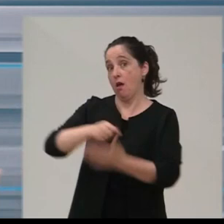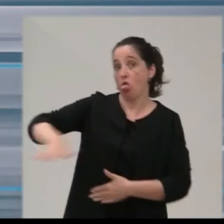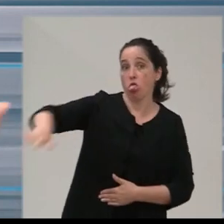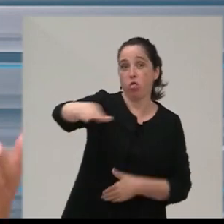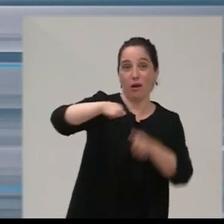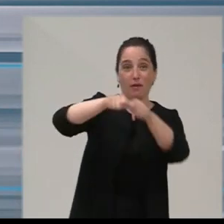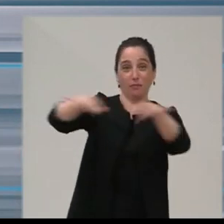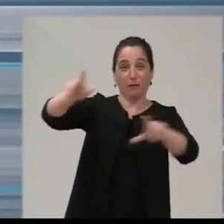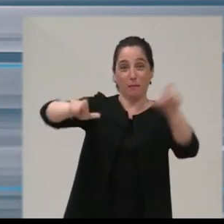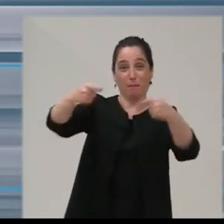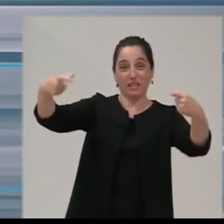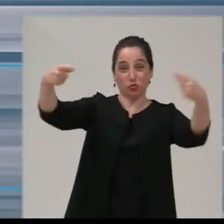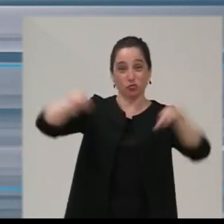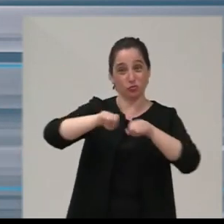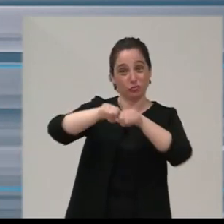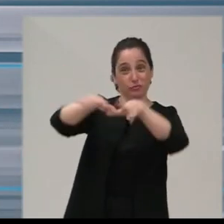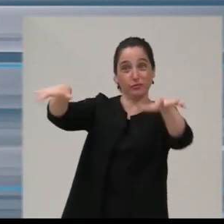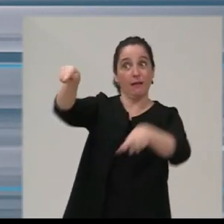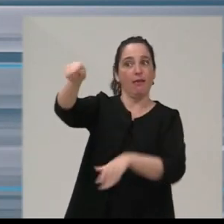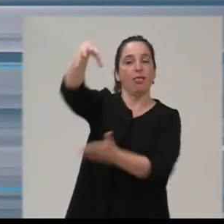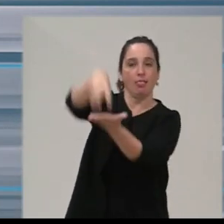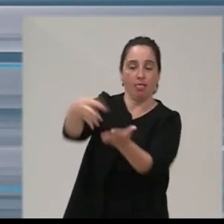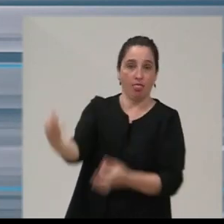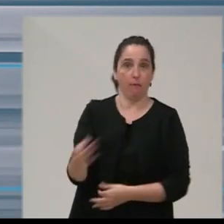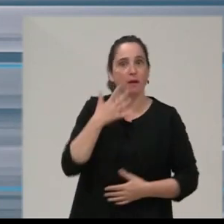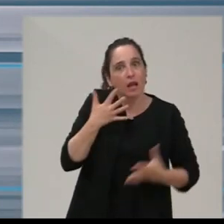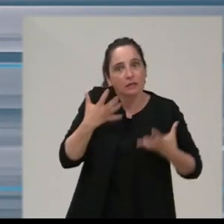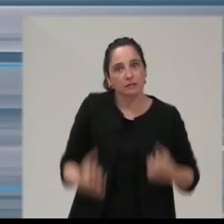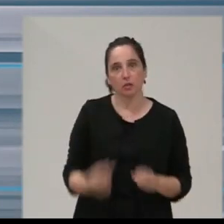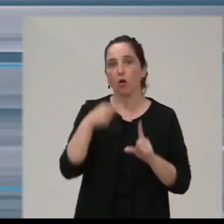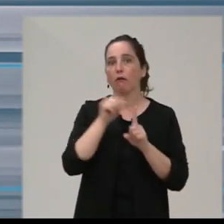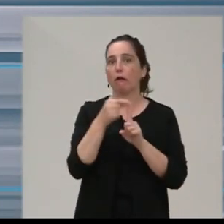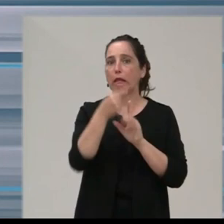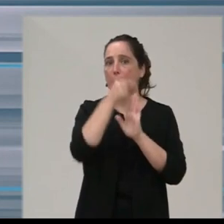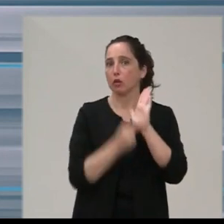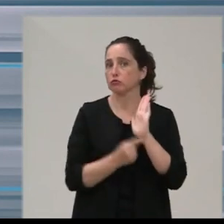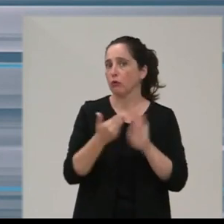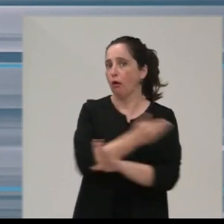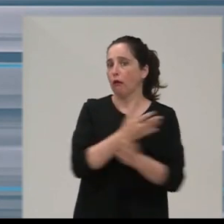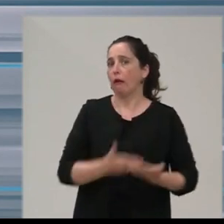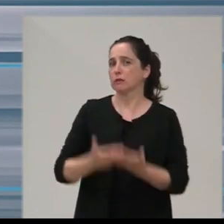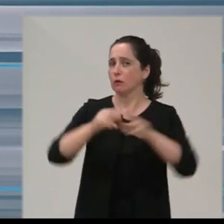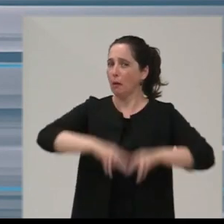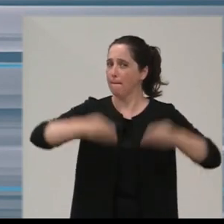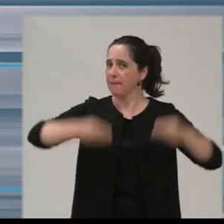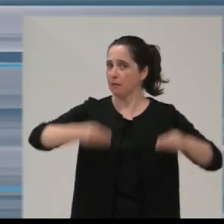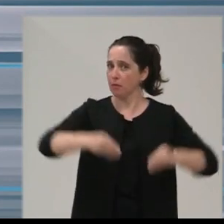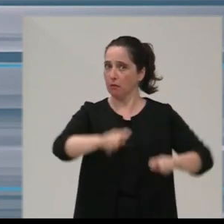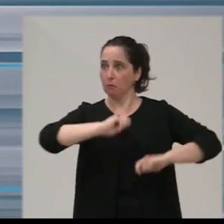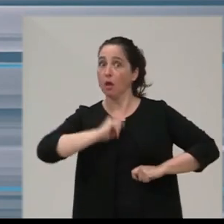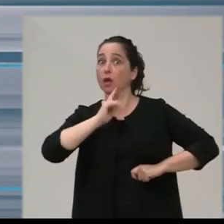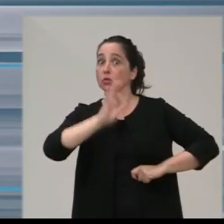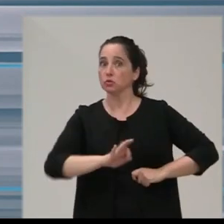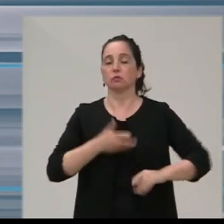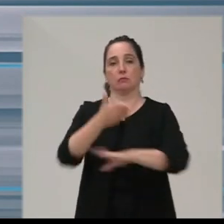expansión o de crecimiento de la ciudad. Pero para gestionar con seriedad hay que partir de un previo diagnóstico de situación, un